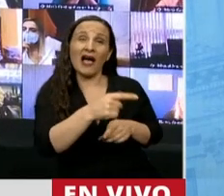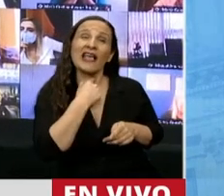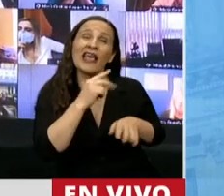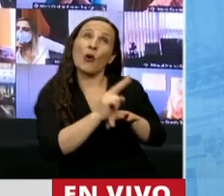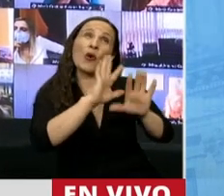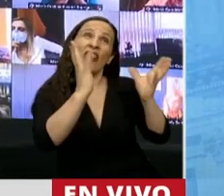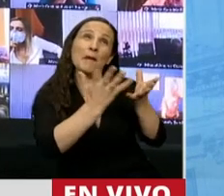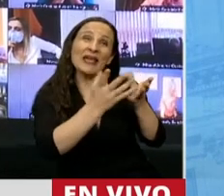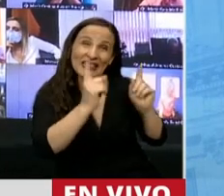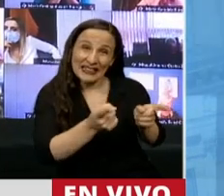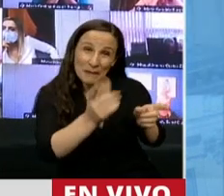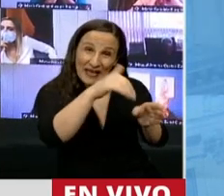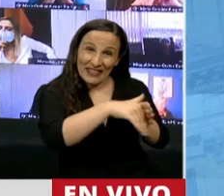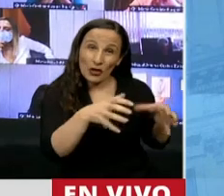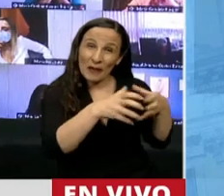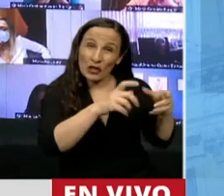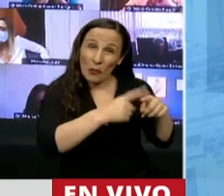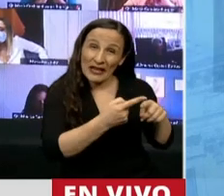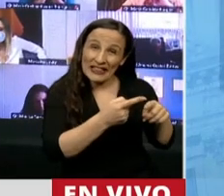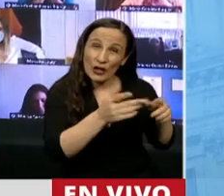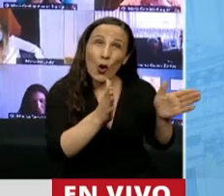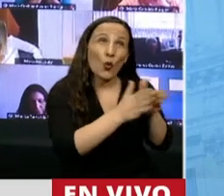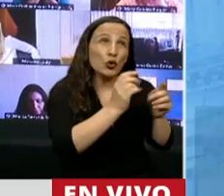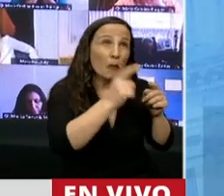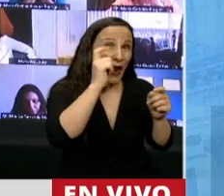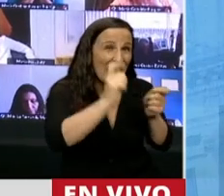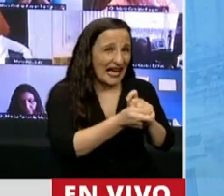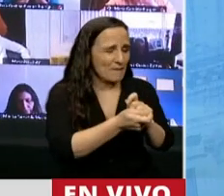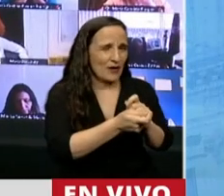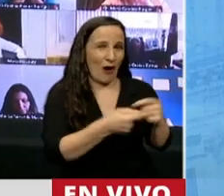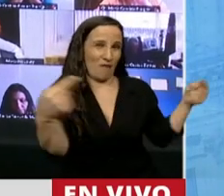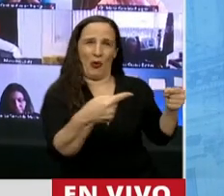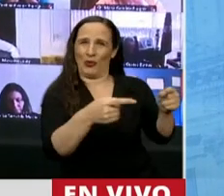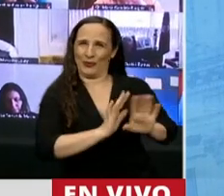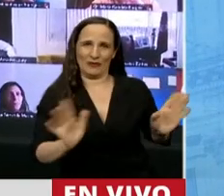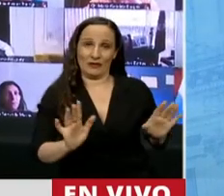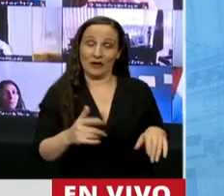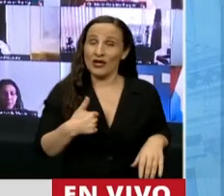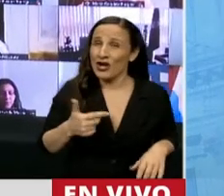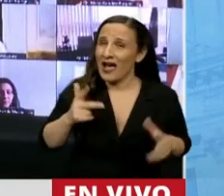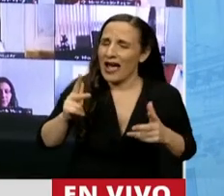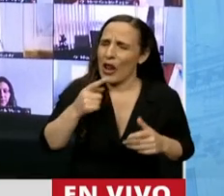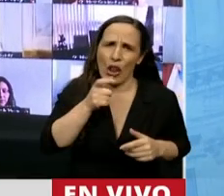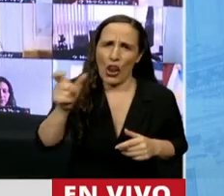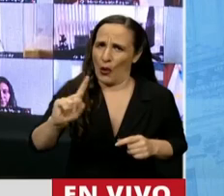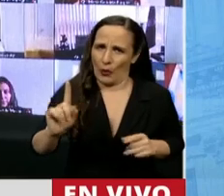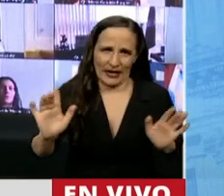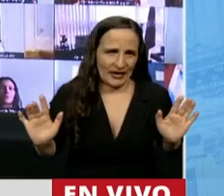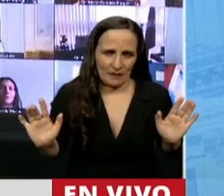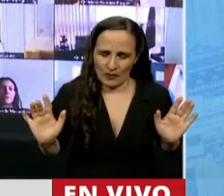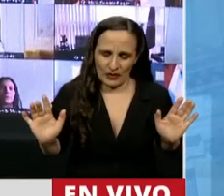Cambio. Yo me voy a eximir de contestar a ese nivel de cinismo. Pero sin